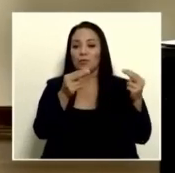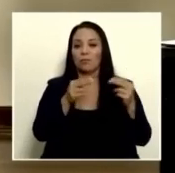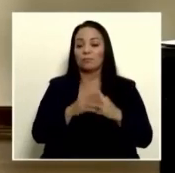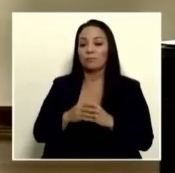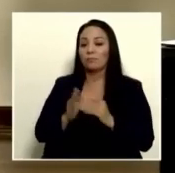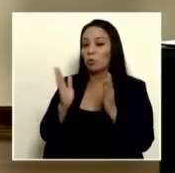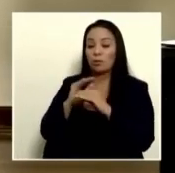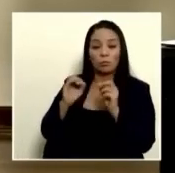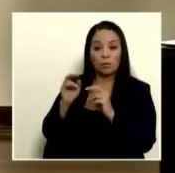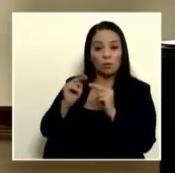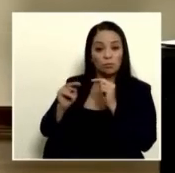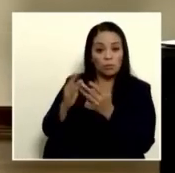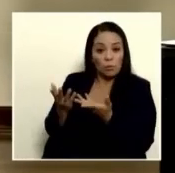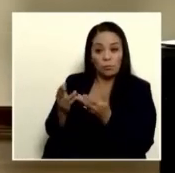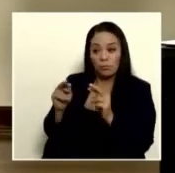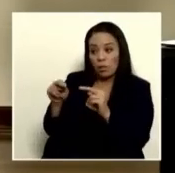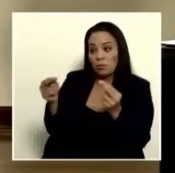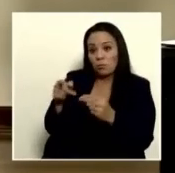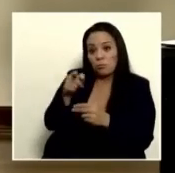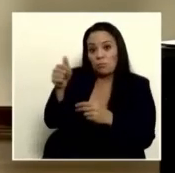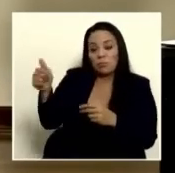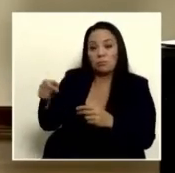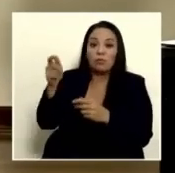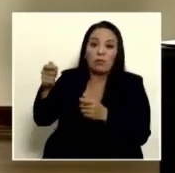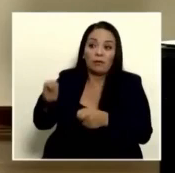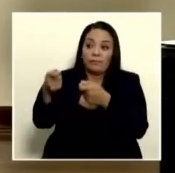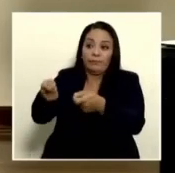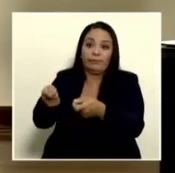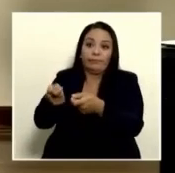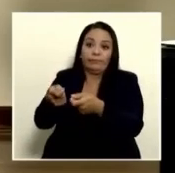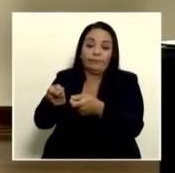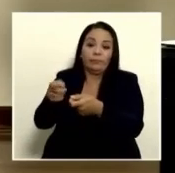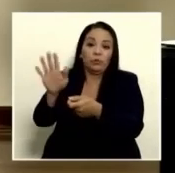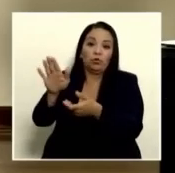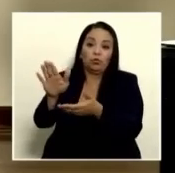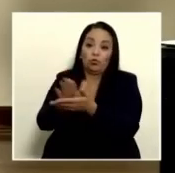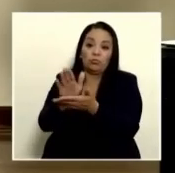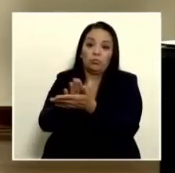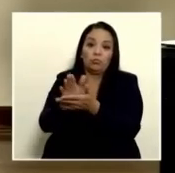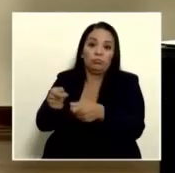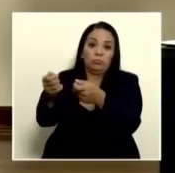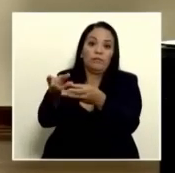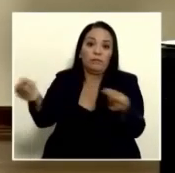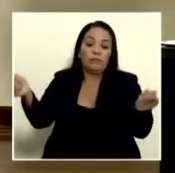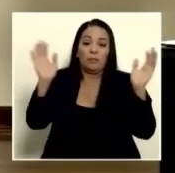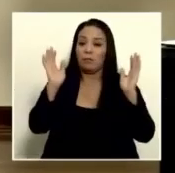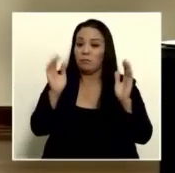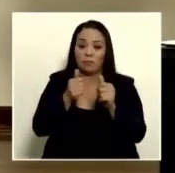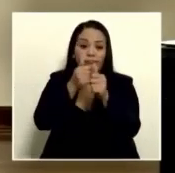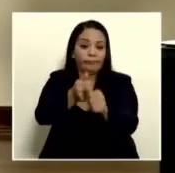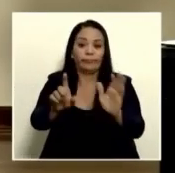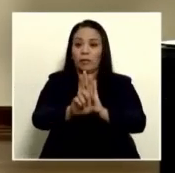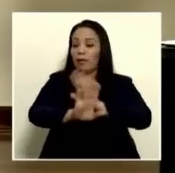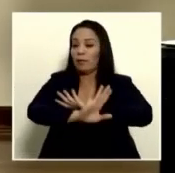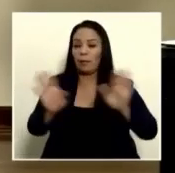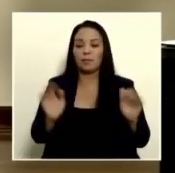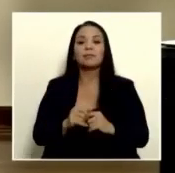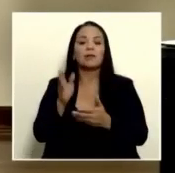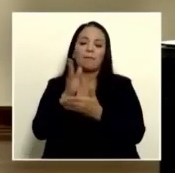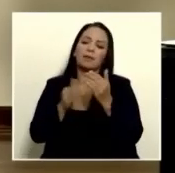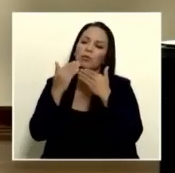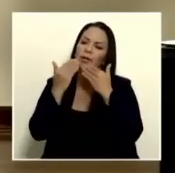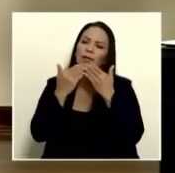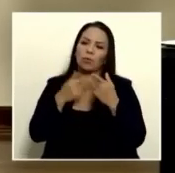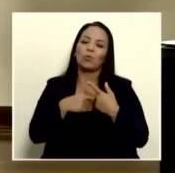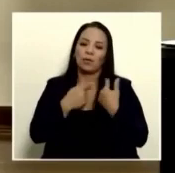hay ninguna negociación la nación tiene que presentar su plan remedial y someterse a la ley nada más entonces esa parte sí se la